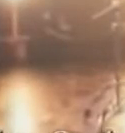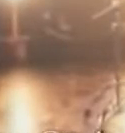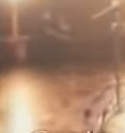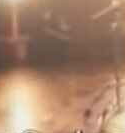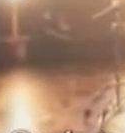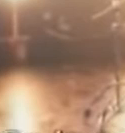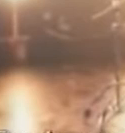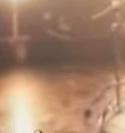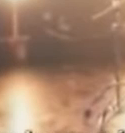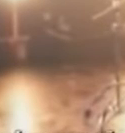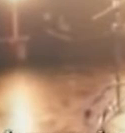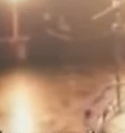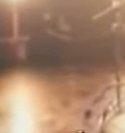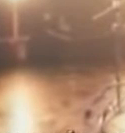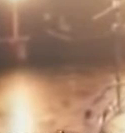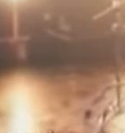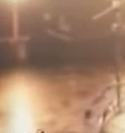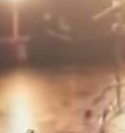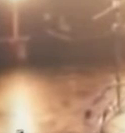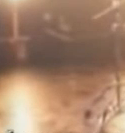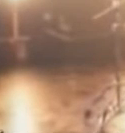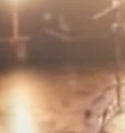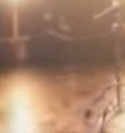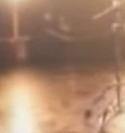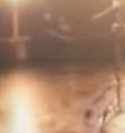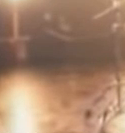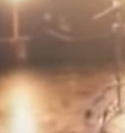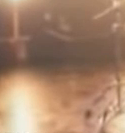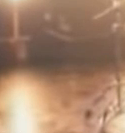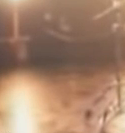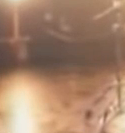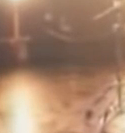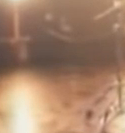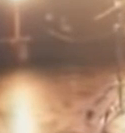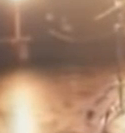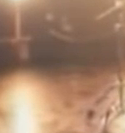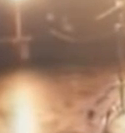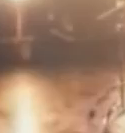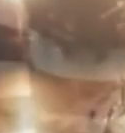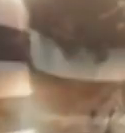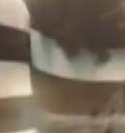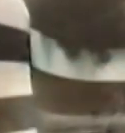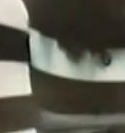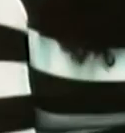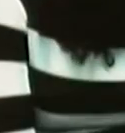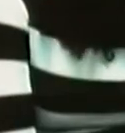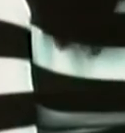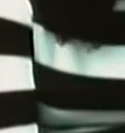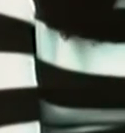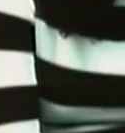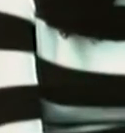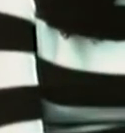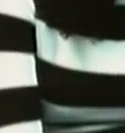toda el alma el corazón y se lleva el dolor tú eres mi